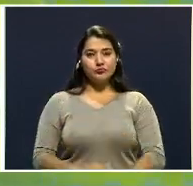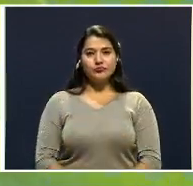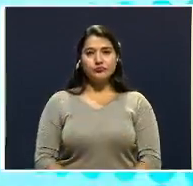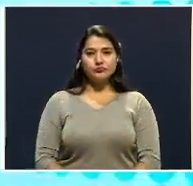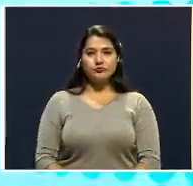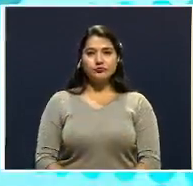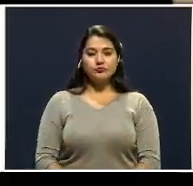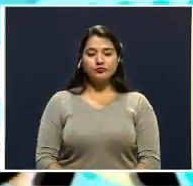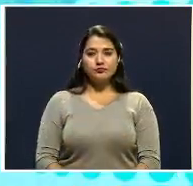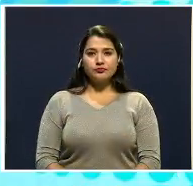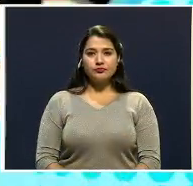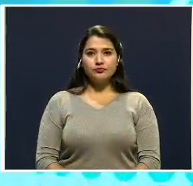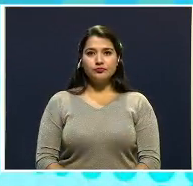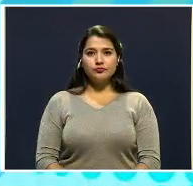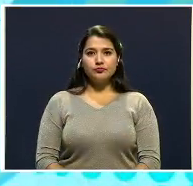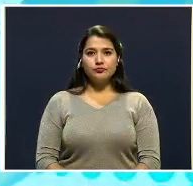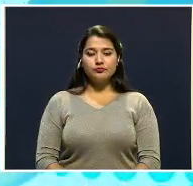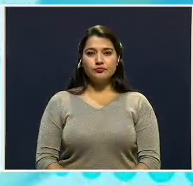descenso.